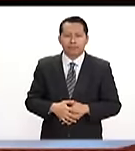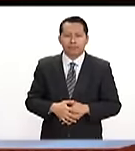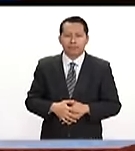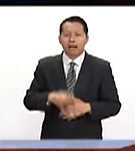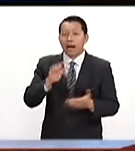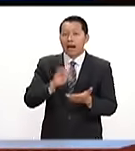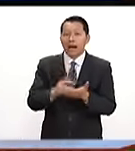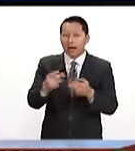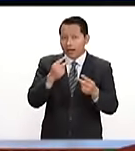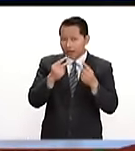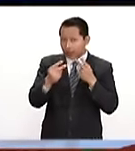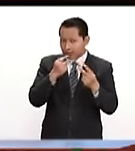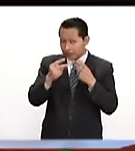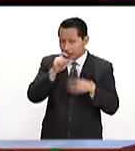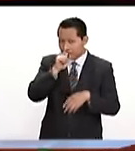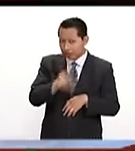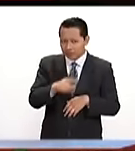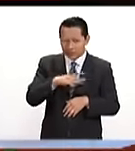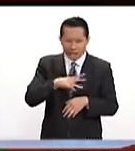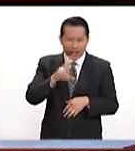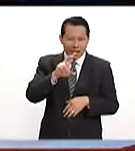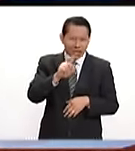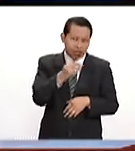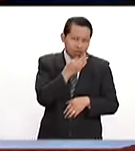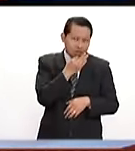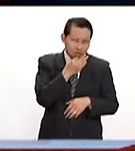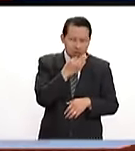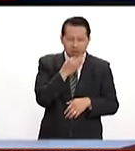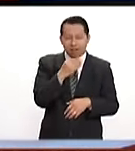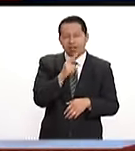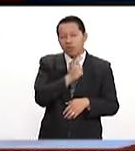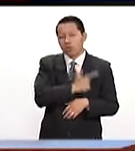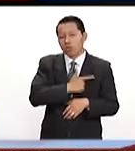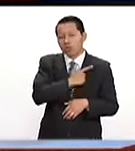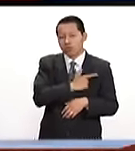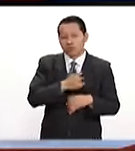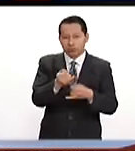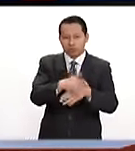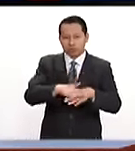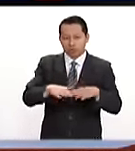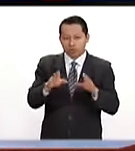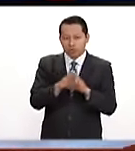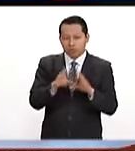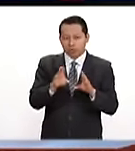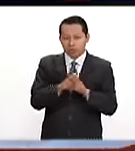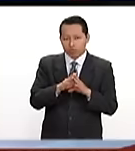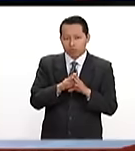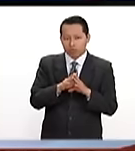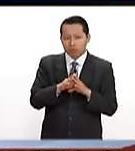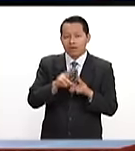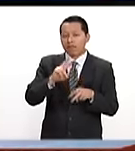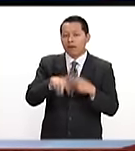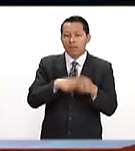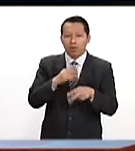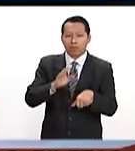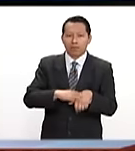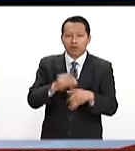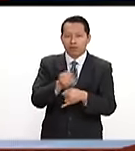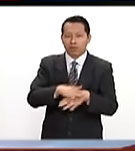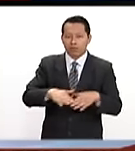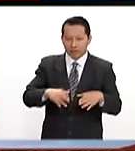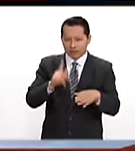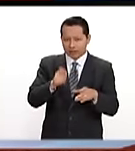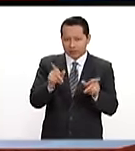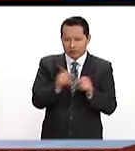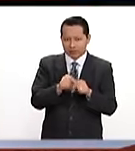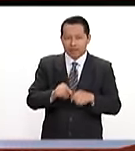Gracias a que nos acompañaron en esta primera media hora. sido un placer informarles. Nos vemos con más información. Este es